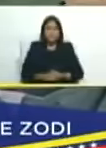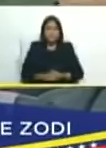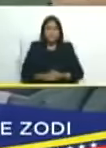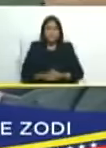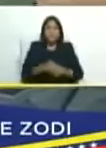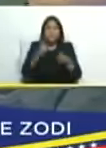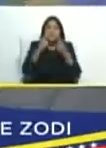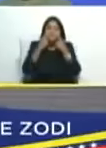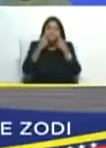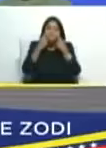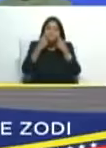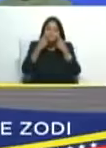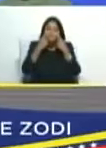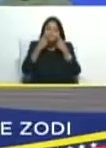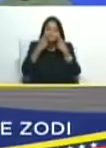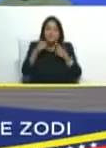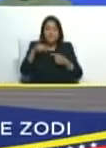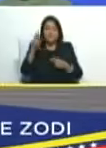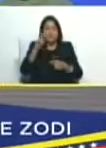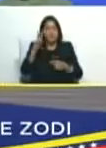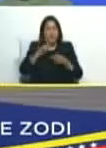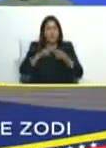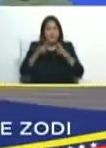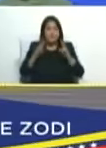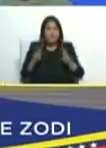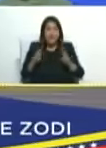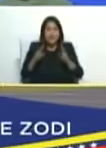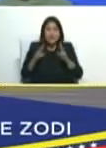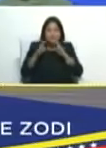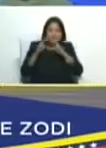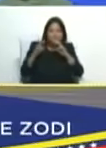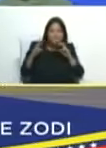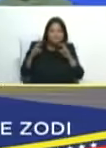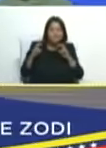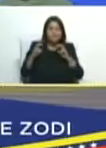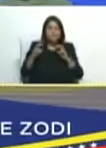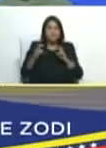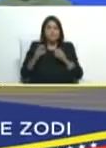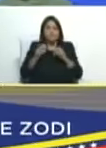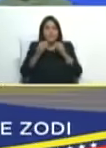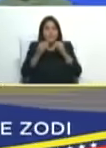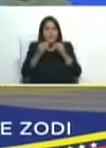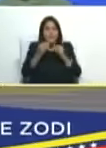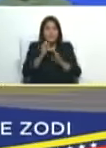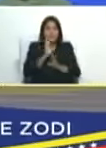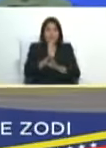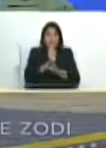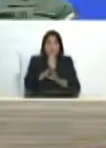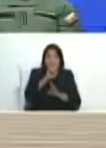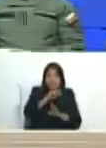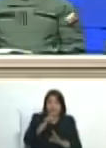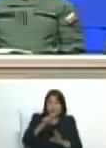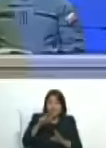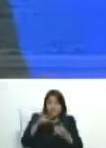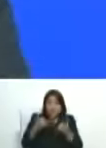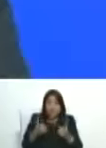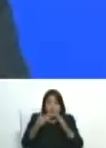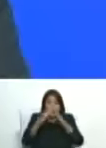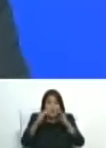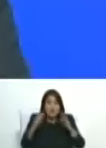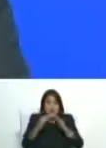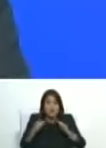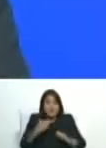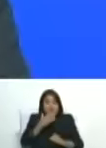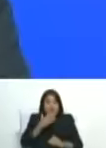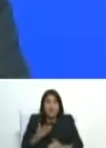de la paz interna, de la protección de las Navidades y las fiestas de